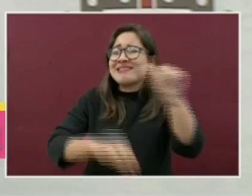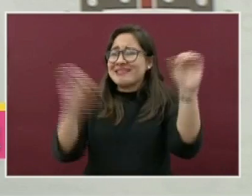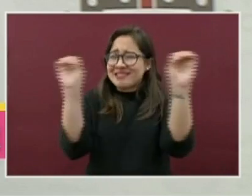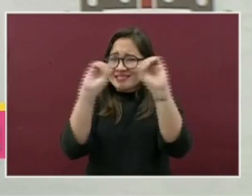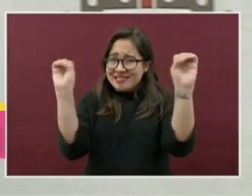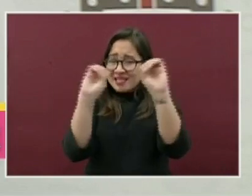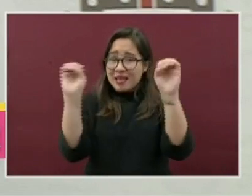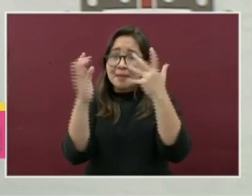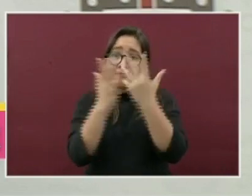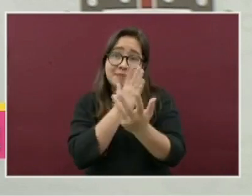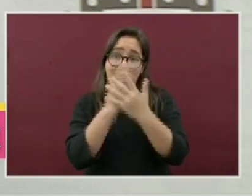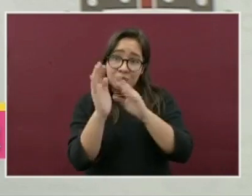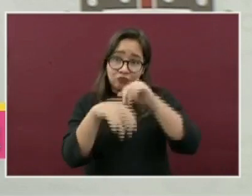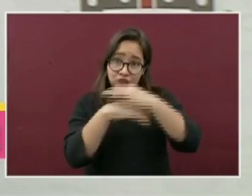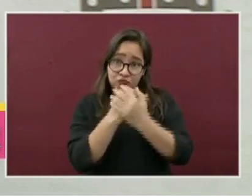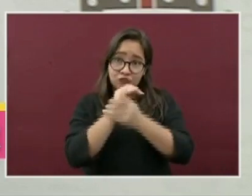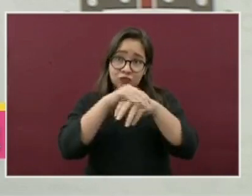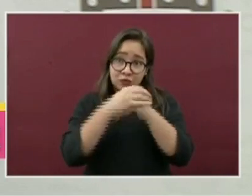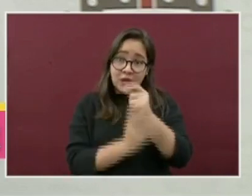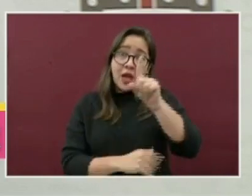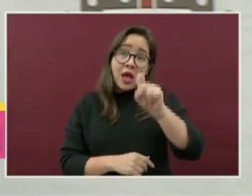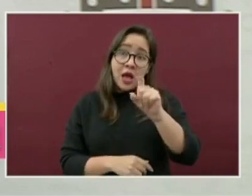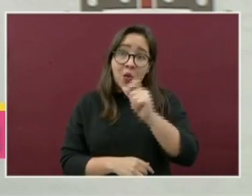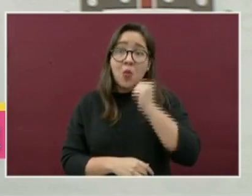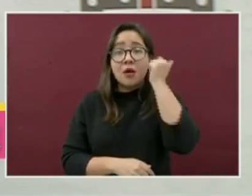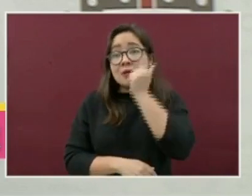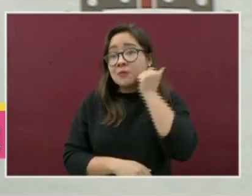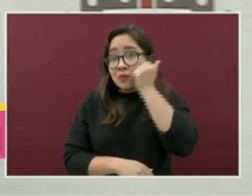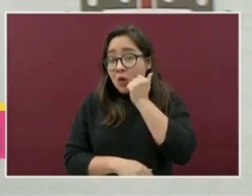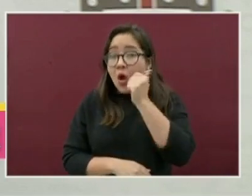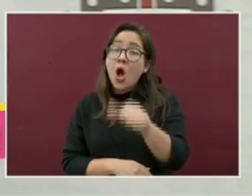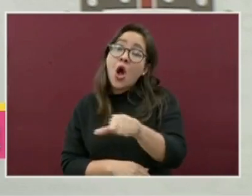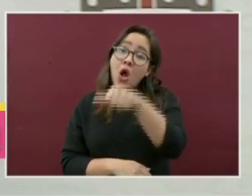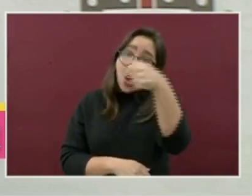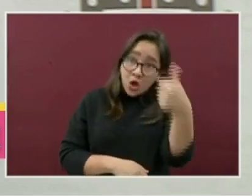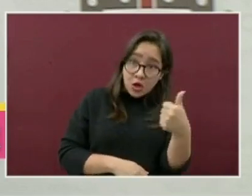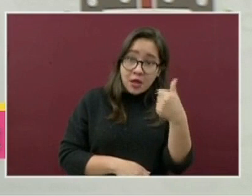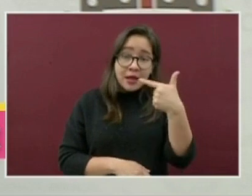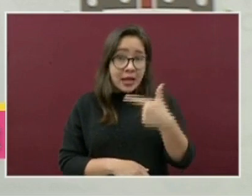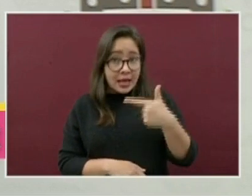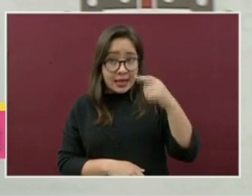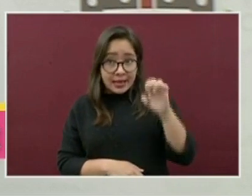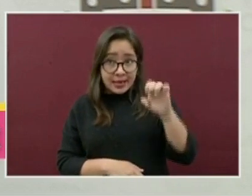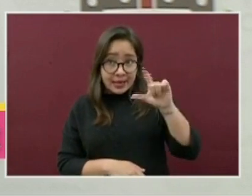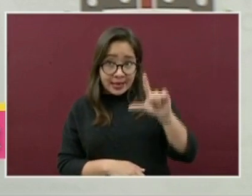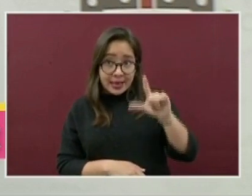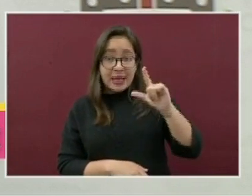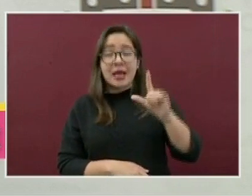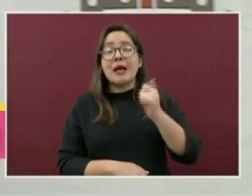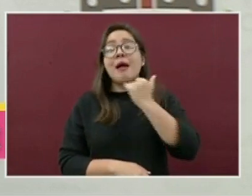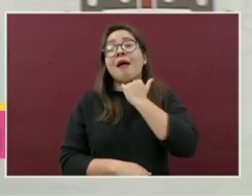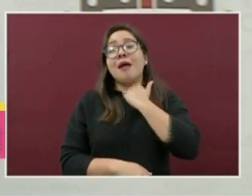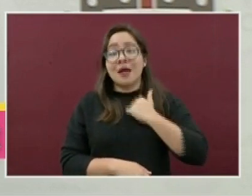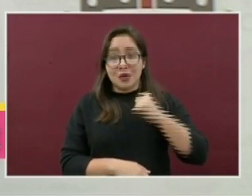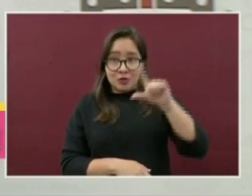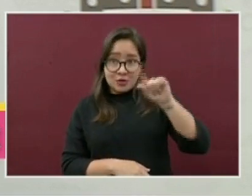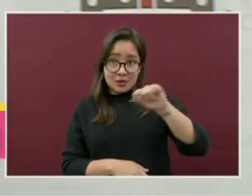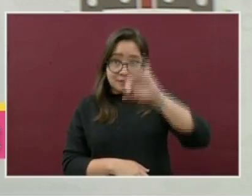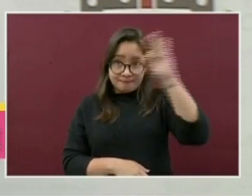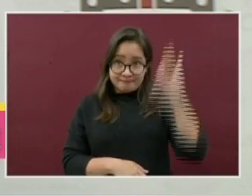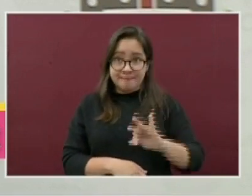y lávese frecuentemente las manos con agua y jabón o utilice un gel antibacterial con alcohol al 70%.